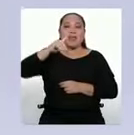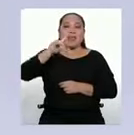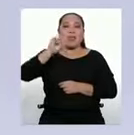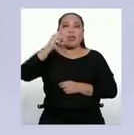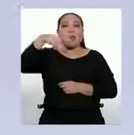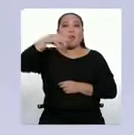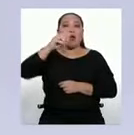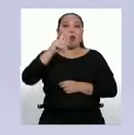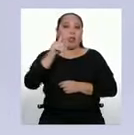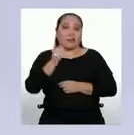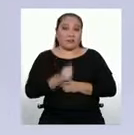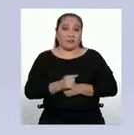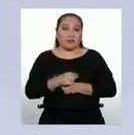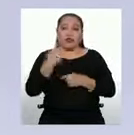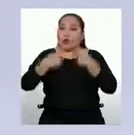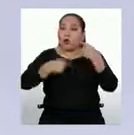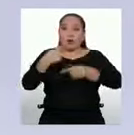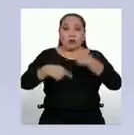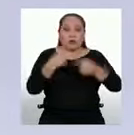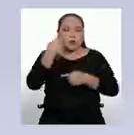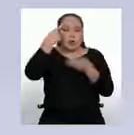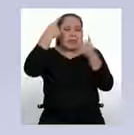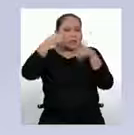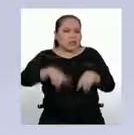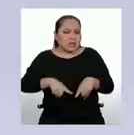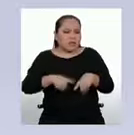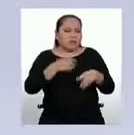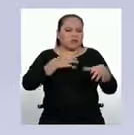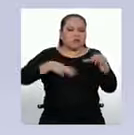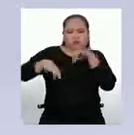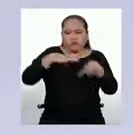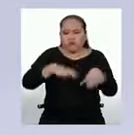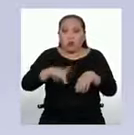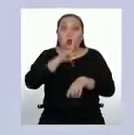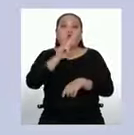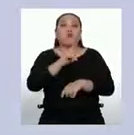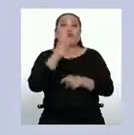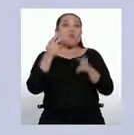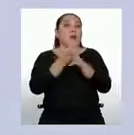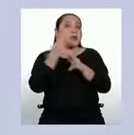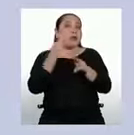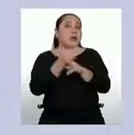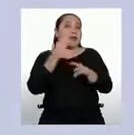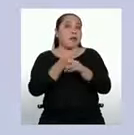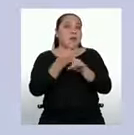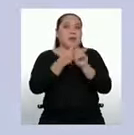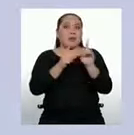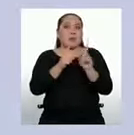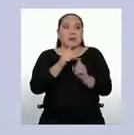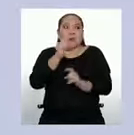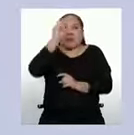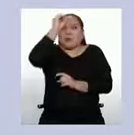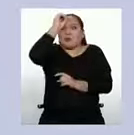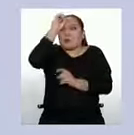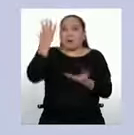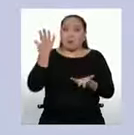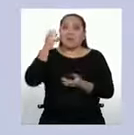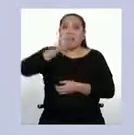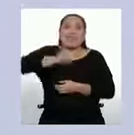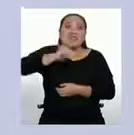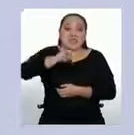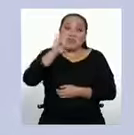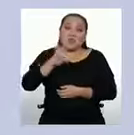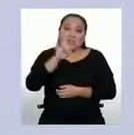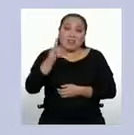Día a día tomamos decisiones y actuamos usando la matemática. Aunque casi nunca somos conscientes de ello, la utilizamos